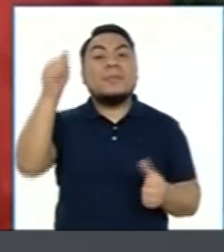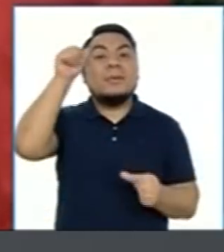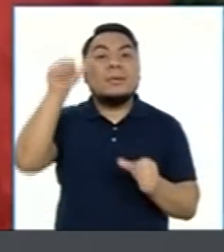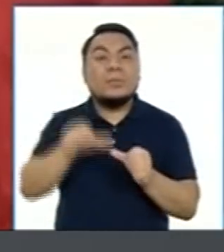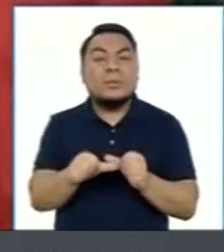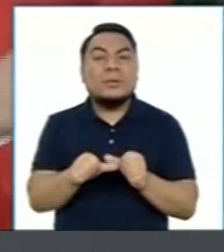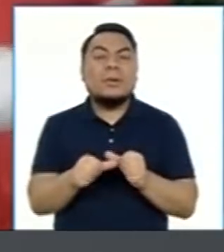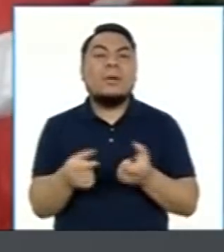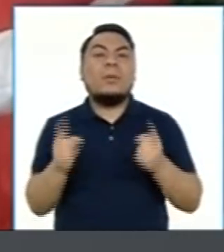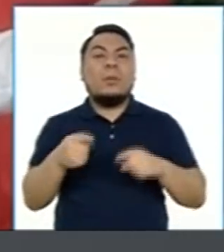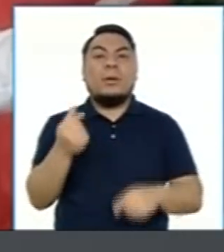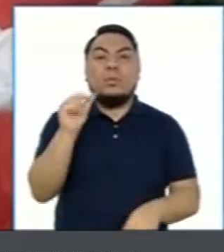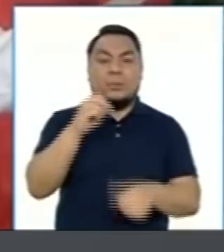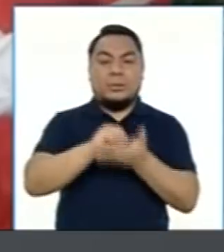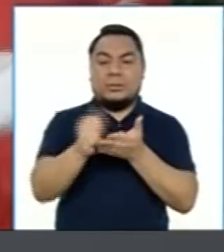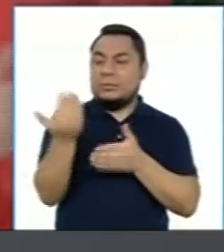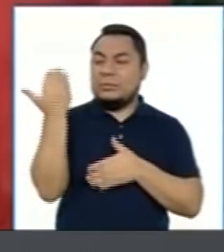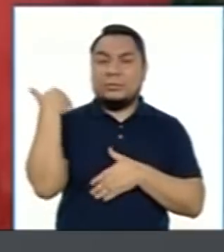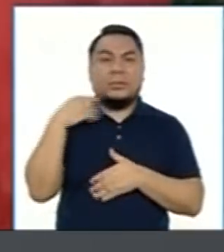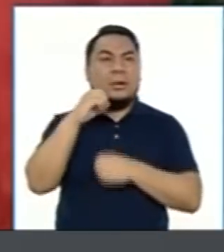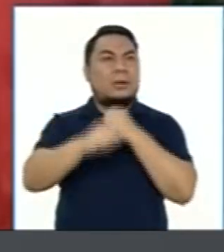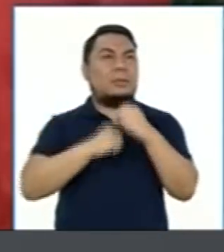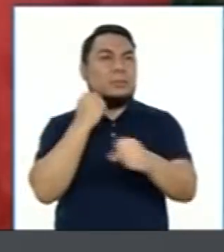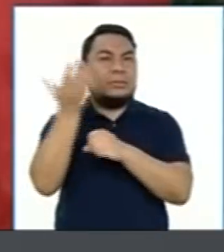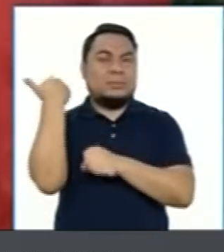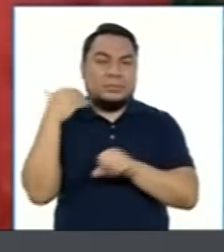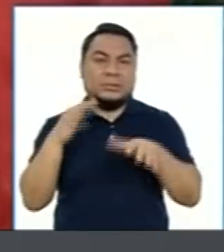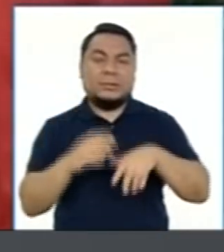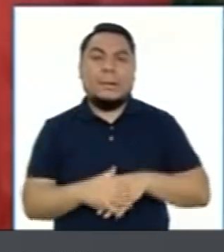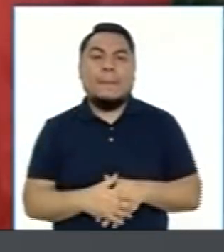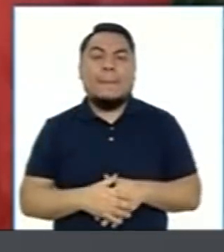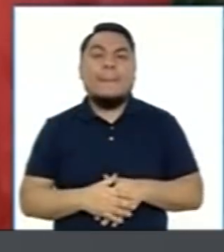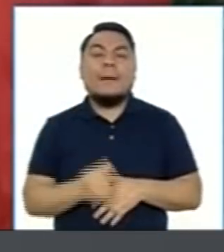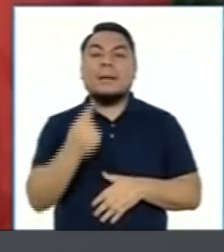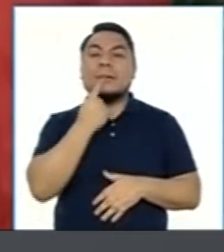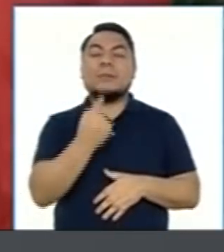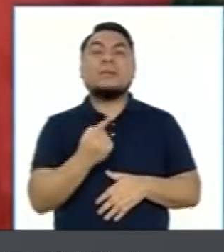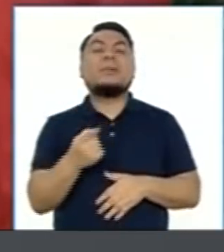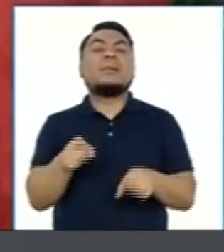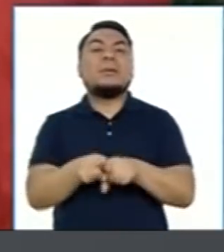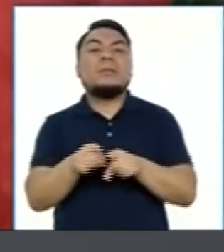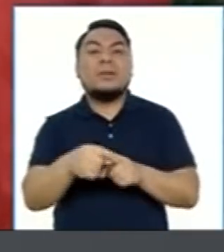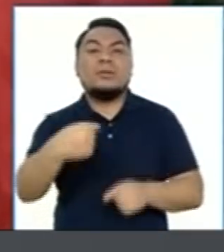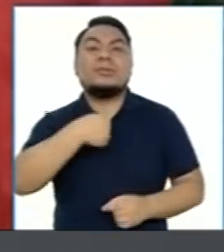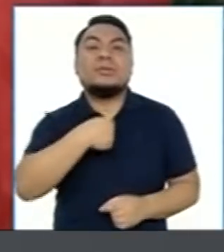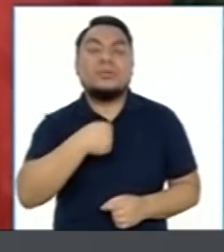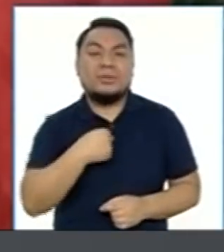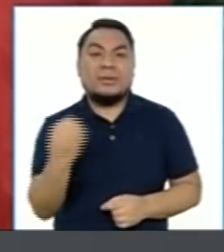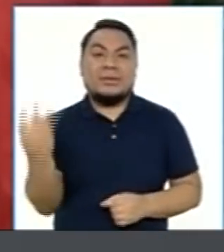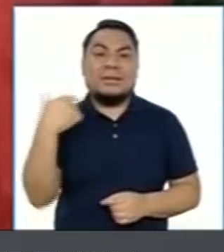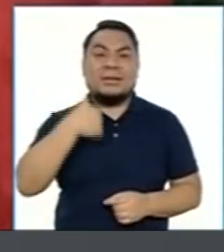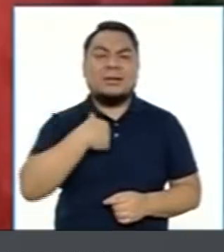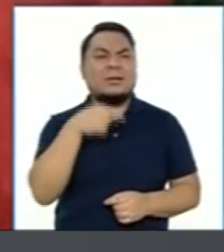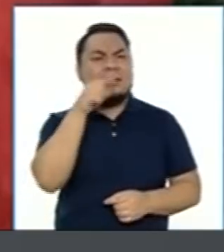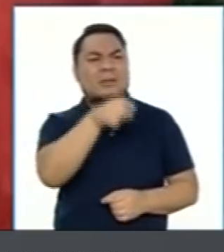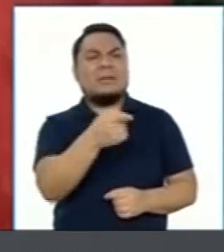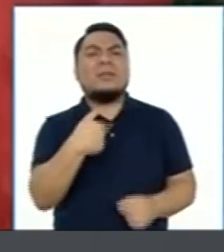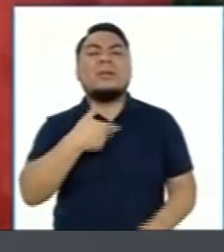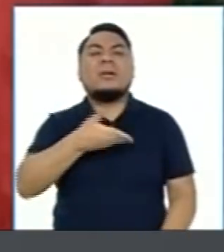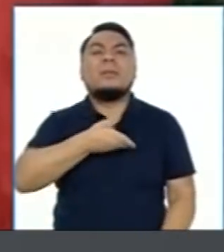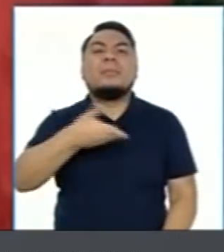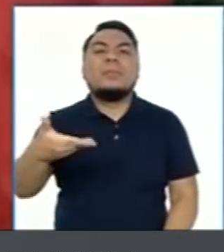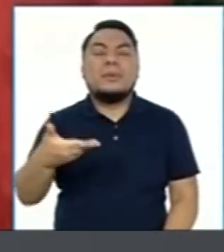Recuerdo que hace algunos meses, quizás el año pasado, dijeron inclusive que yo había sido